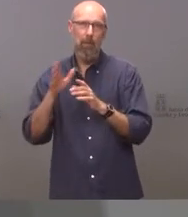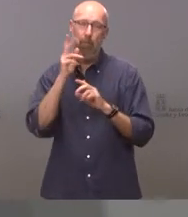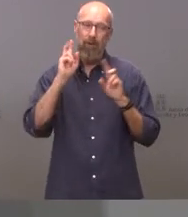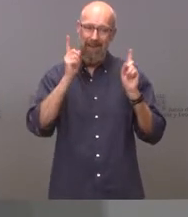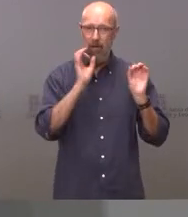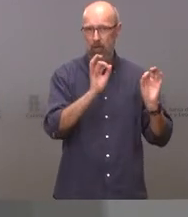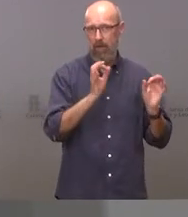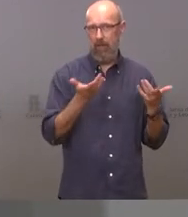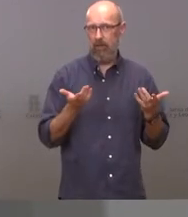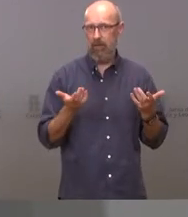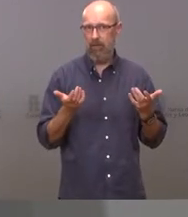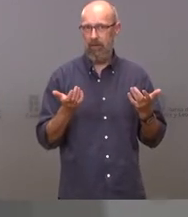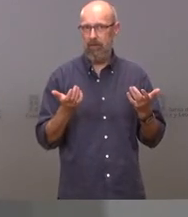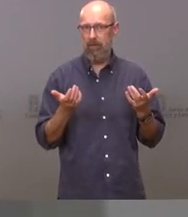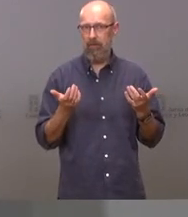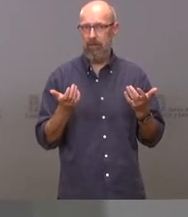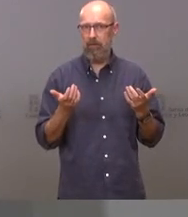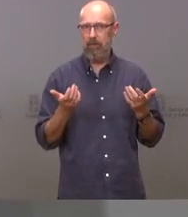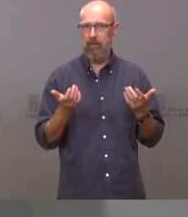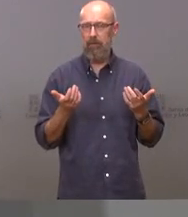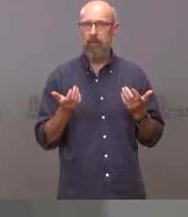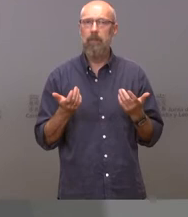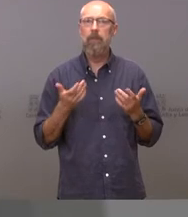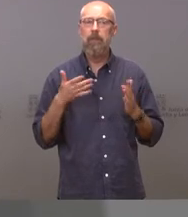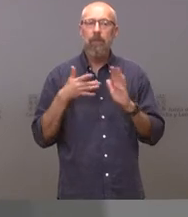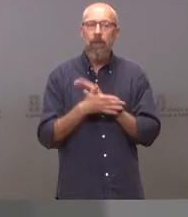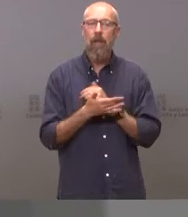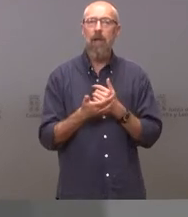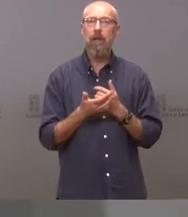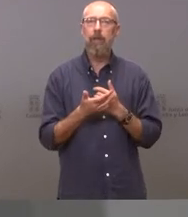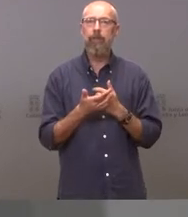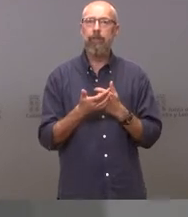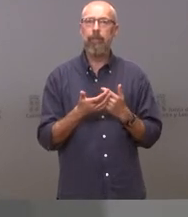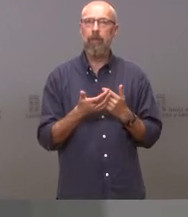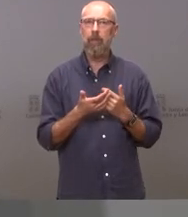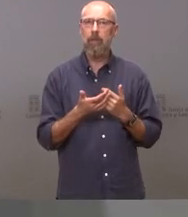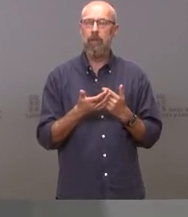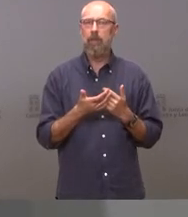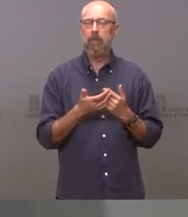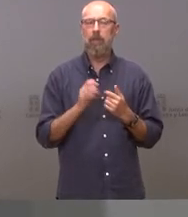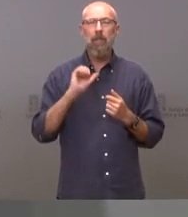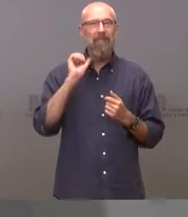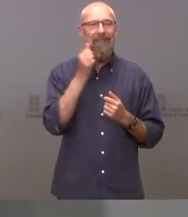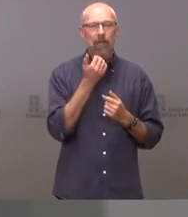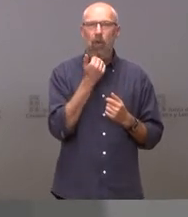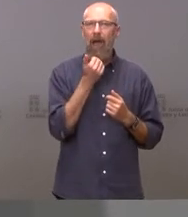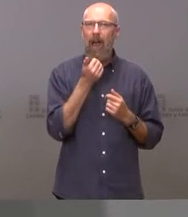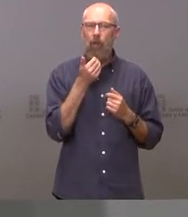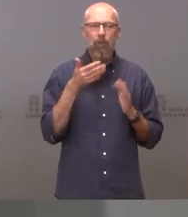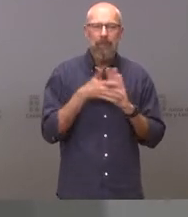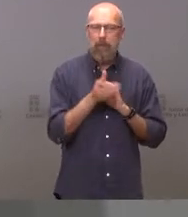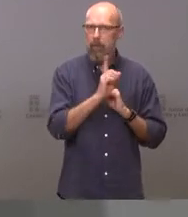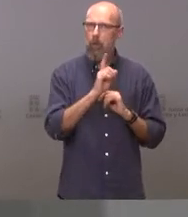no hay ni va a haber ni va a haber ocultación y se va a hacer